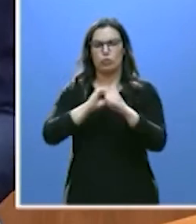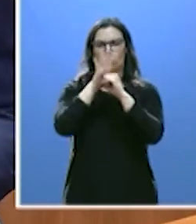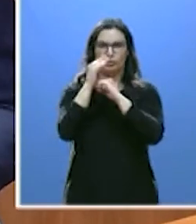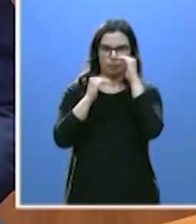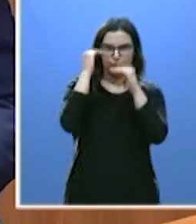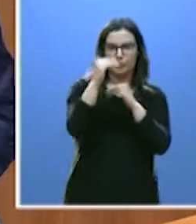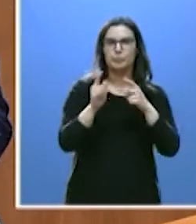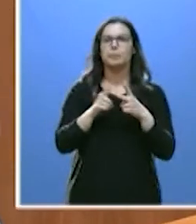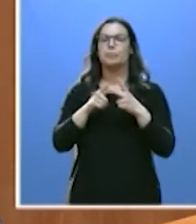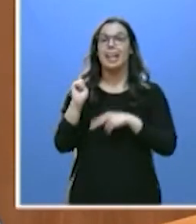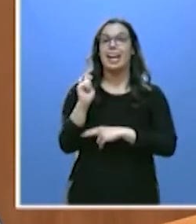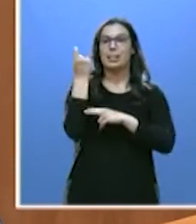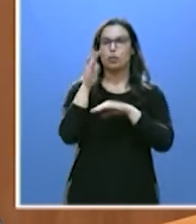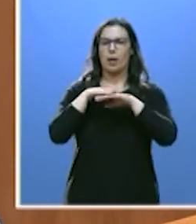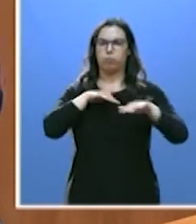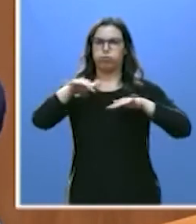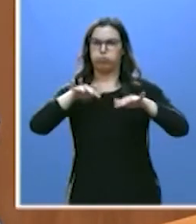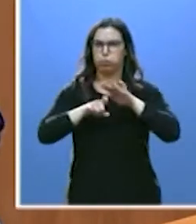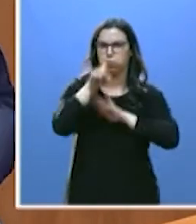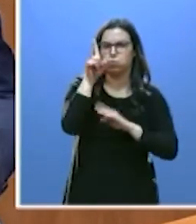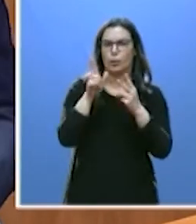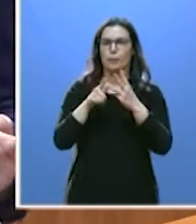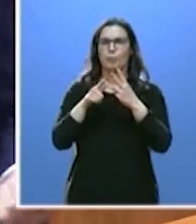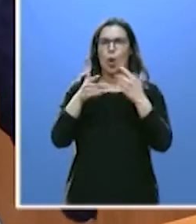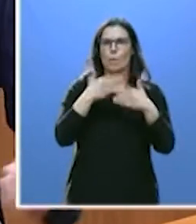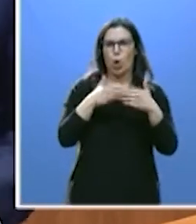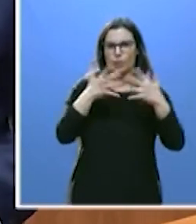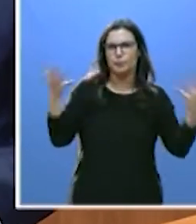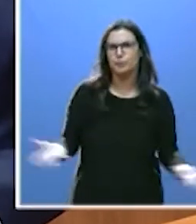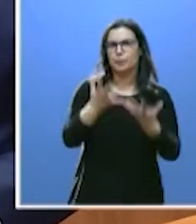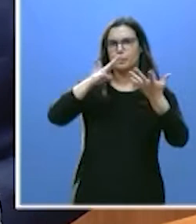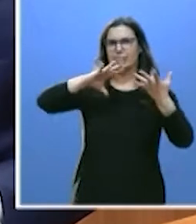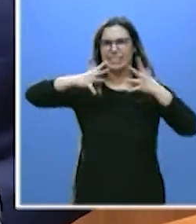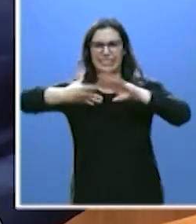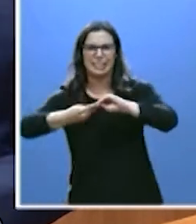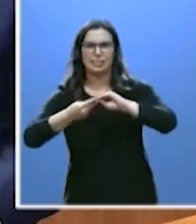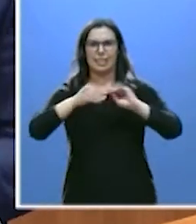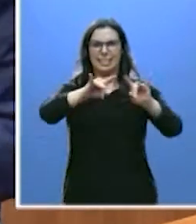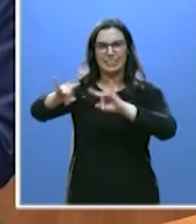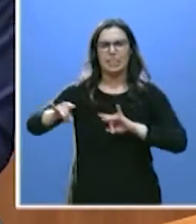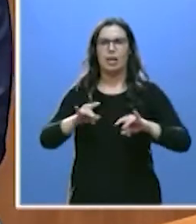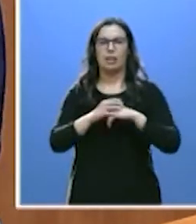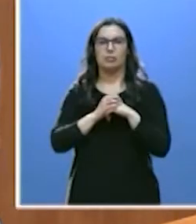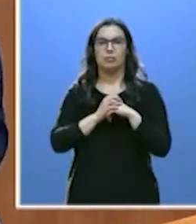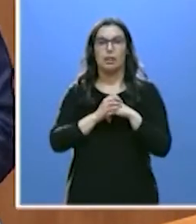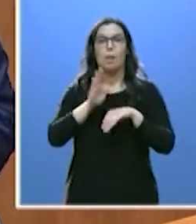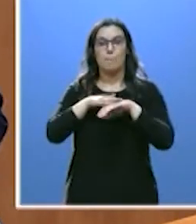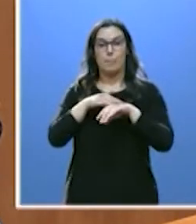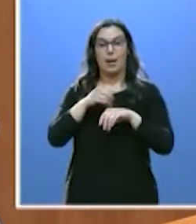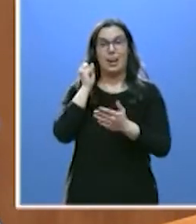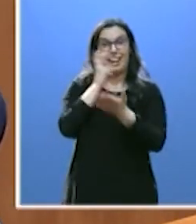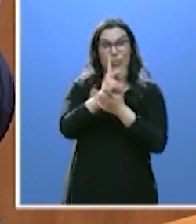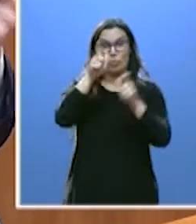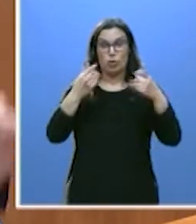Éxito en activar la recuperación. En impulsar la modernización y la transformación de esta tierra. Para afrontar el reto